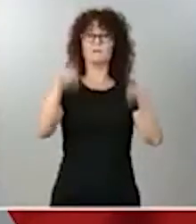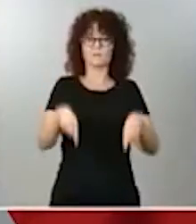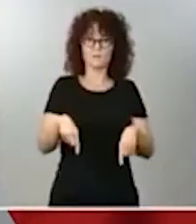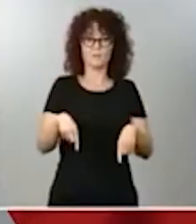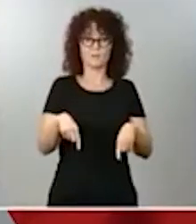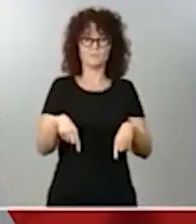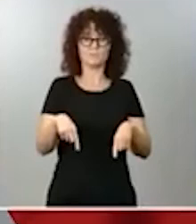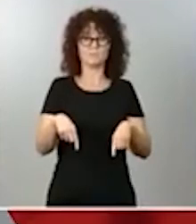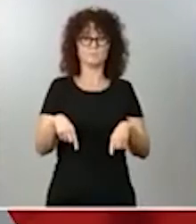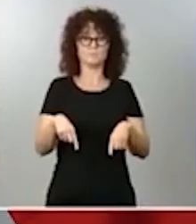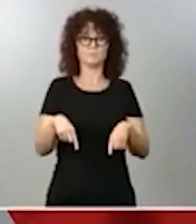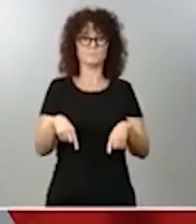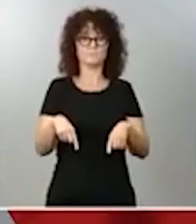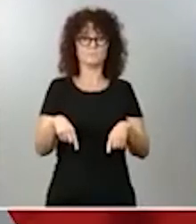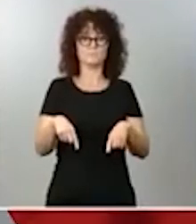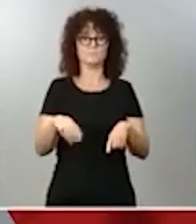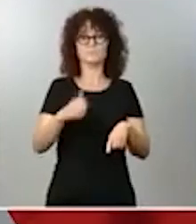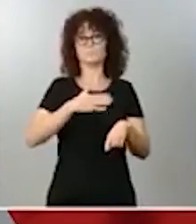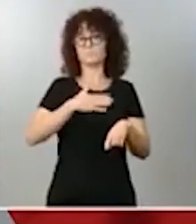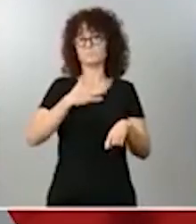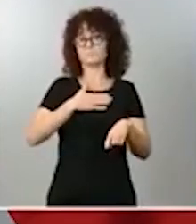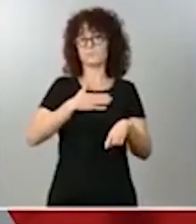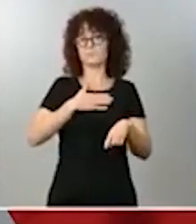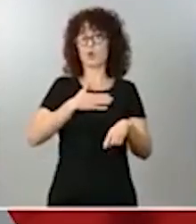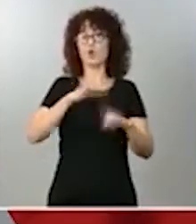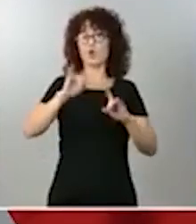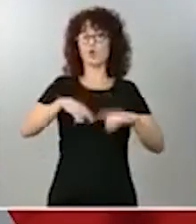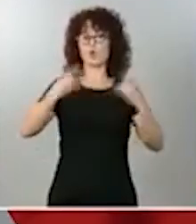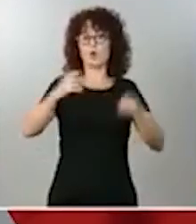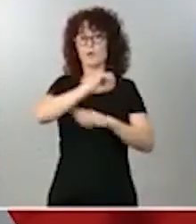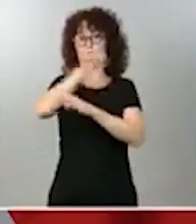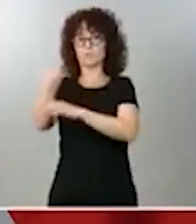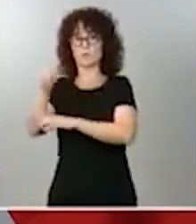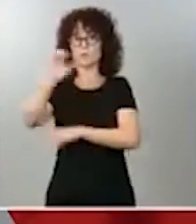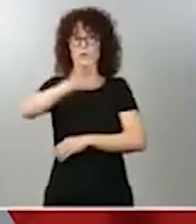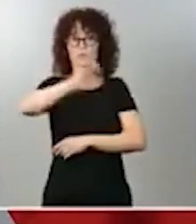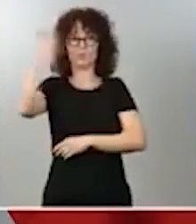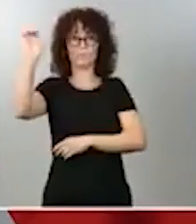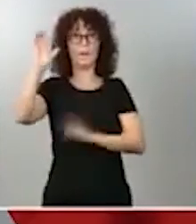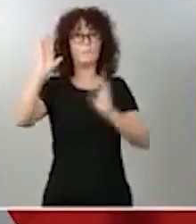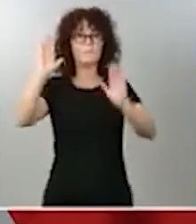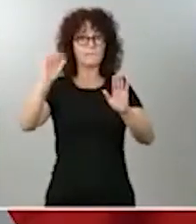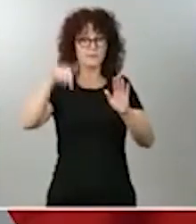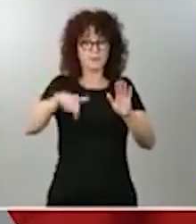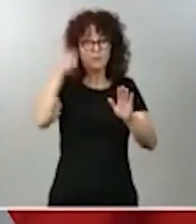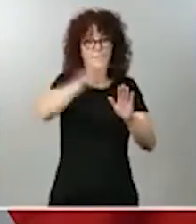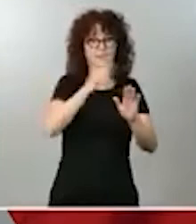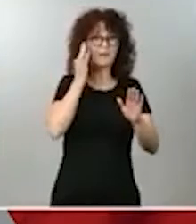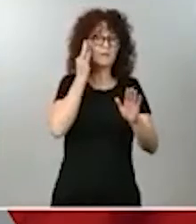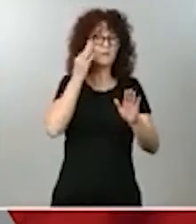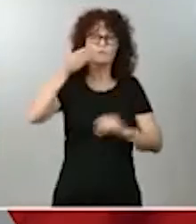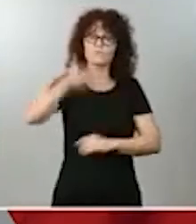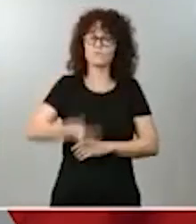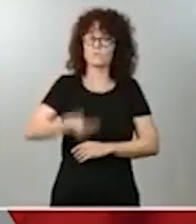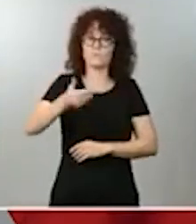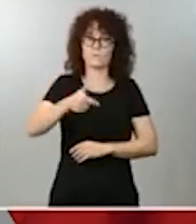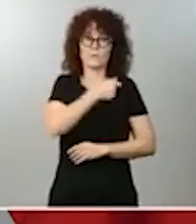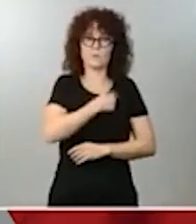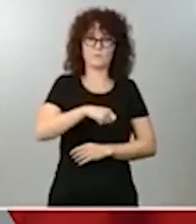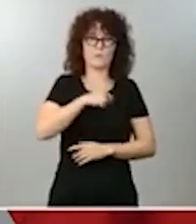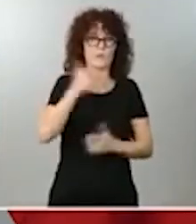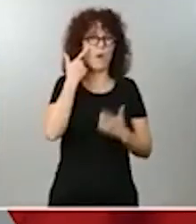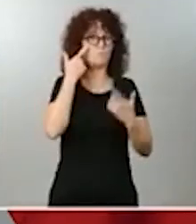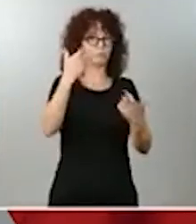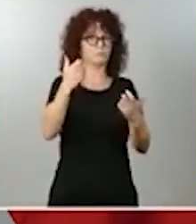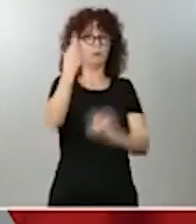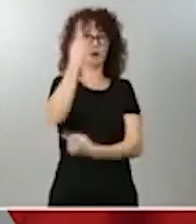nuestra duplica, por supuesto, la europea, pero de género es brutal en nuestro país. Por tanto, hay elementos que son exógenos al